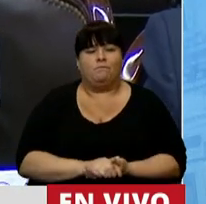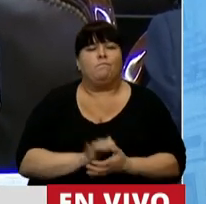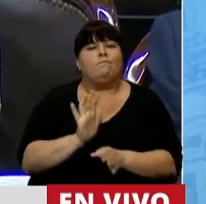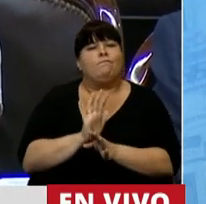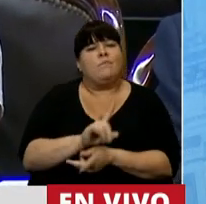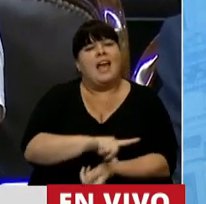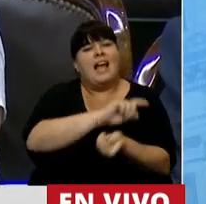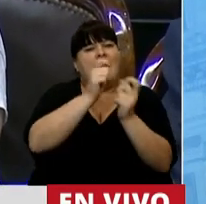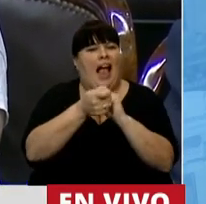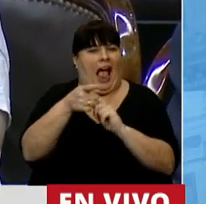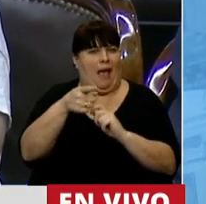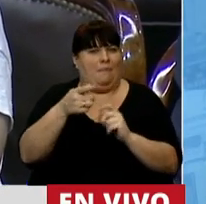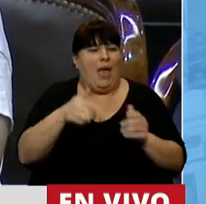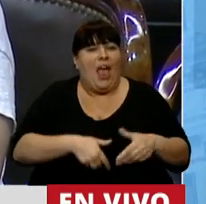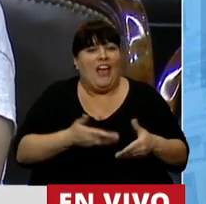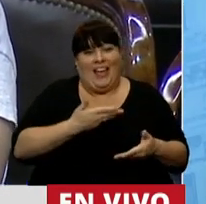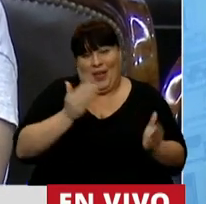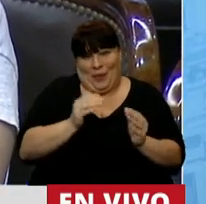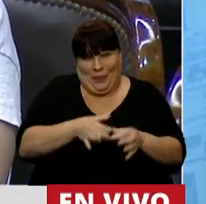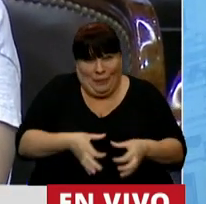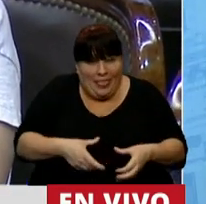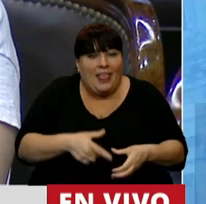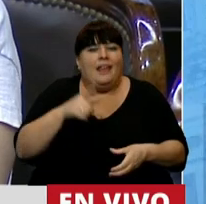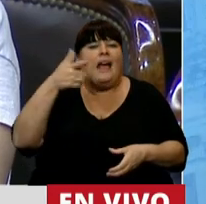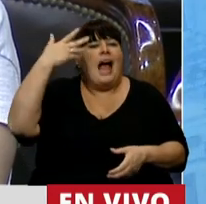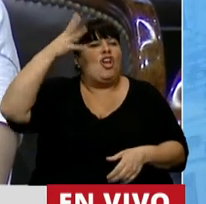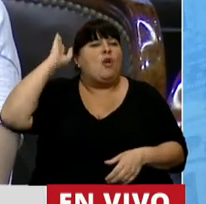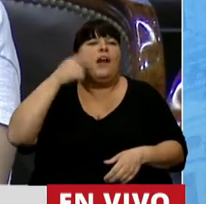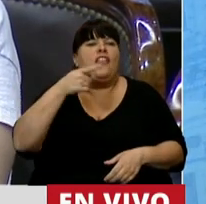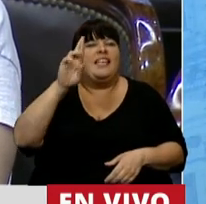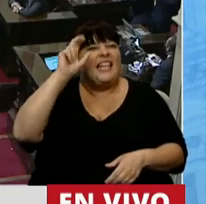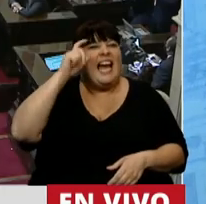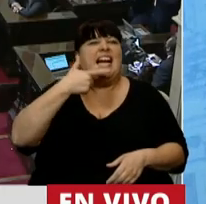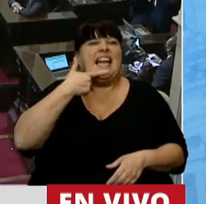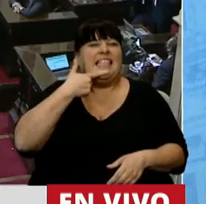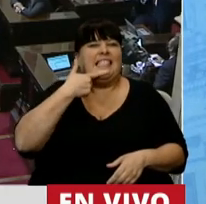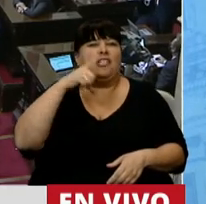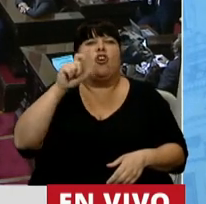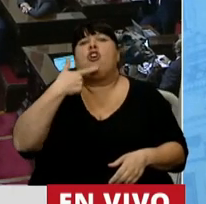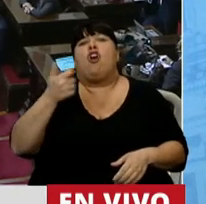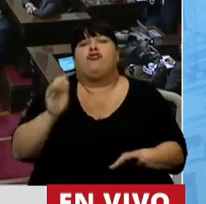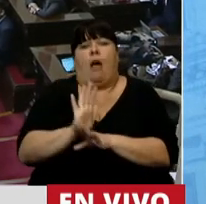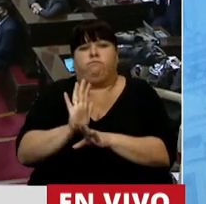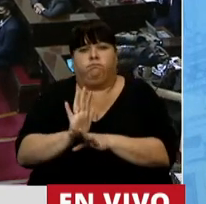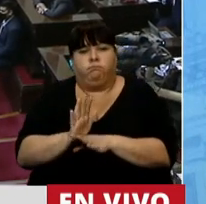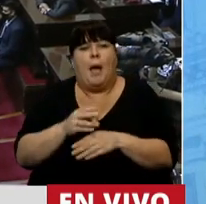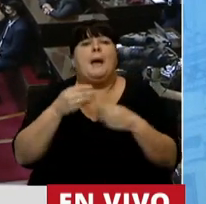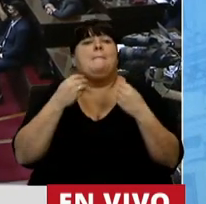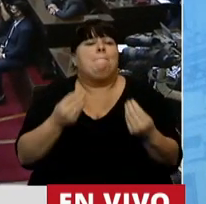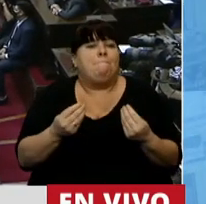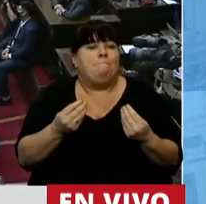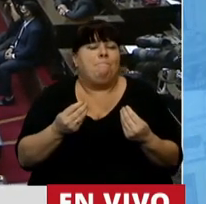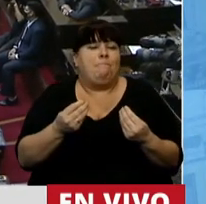transformar al feto en lo que los romanos llamaban res, cosa, a fin de poder